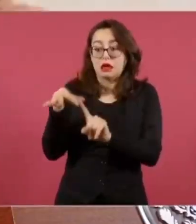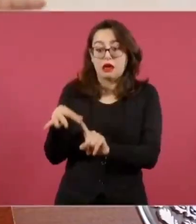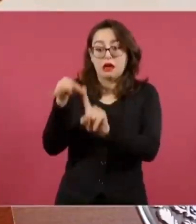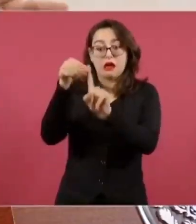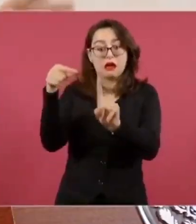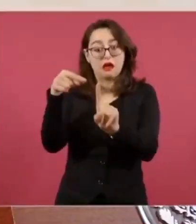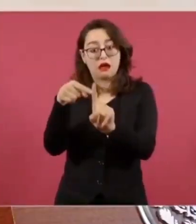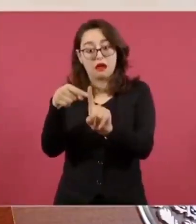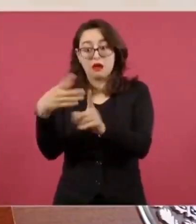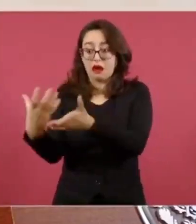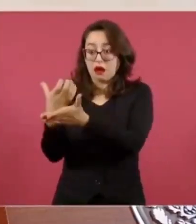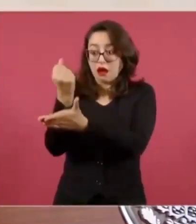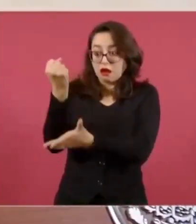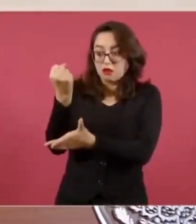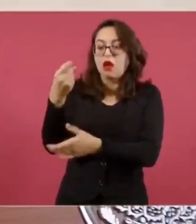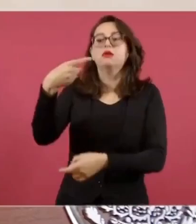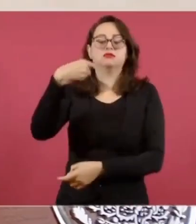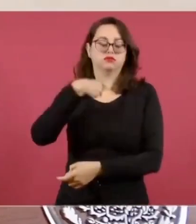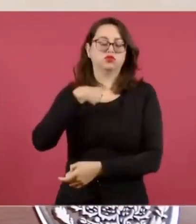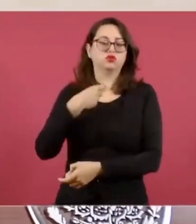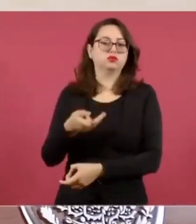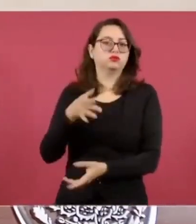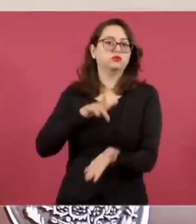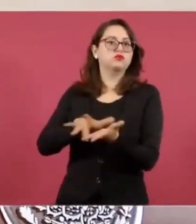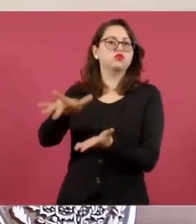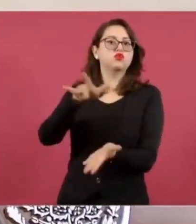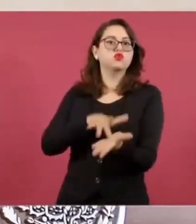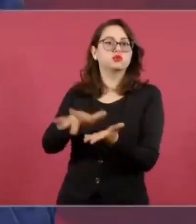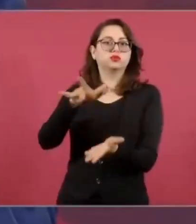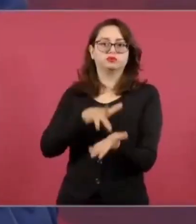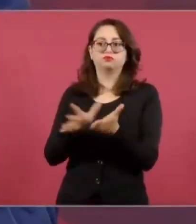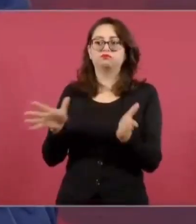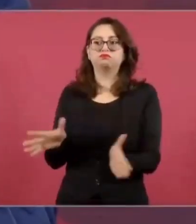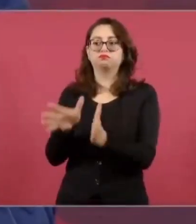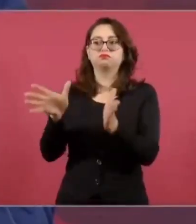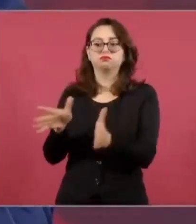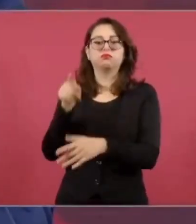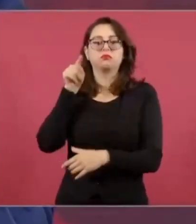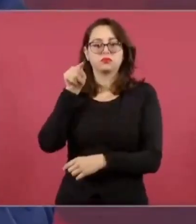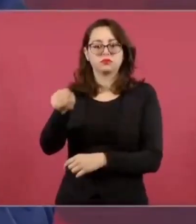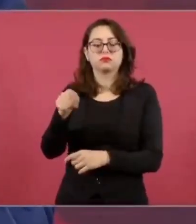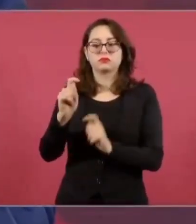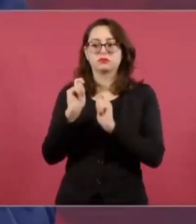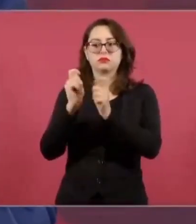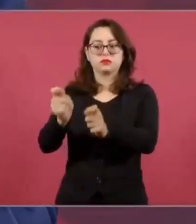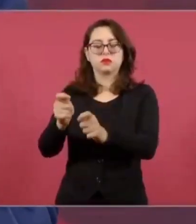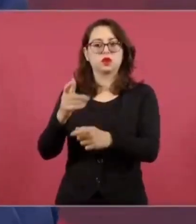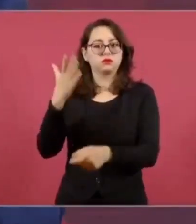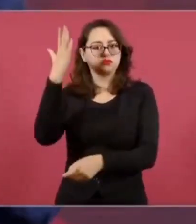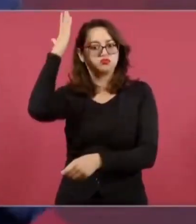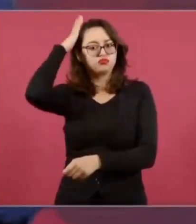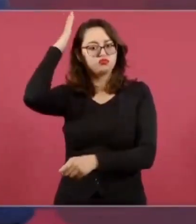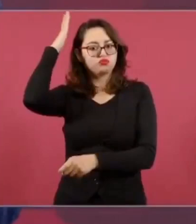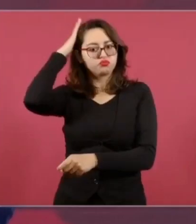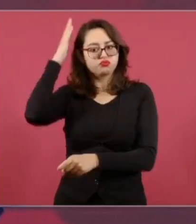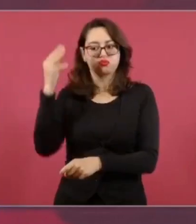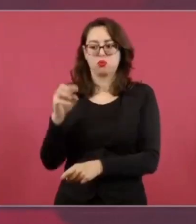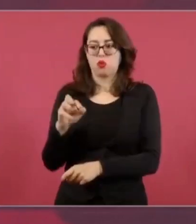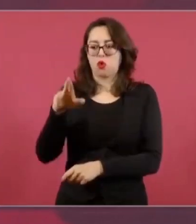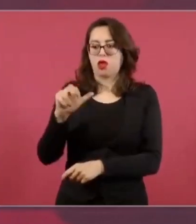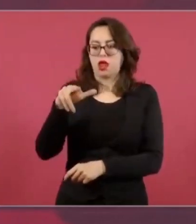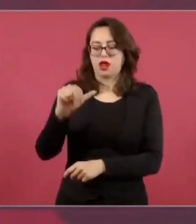miembro dirigente del Movimiento de Transformación, voy a apoyar